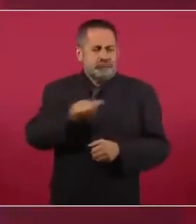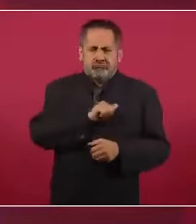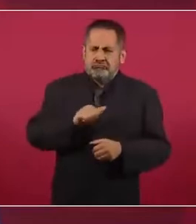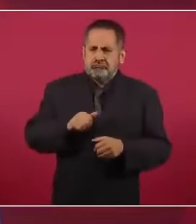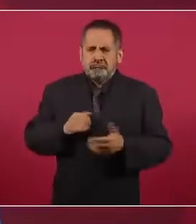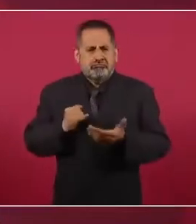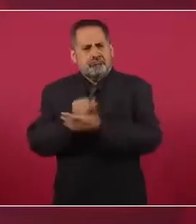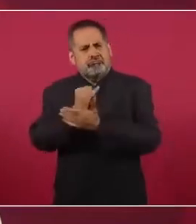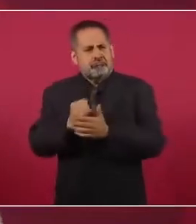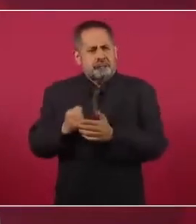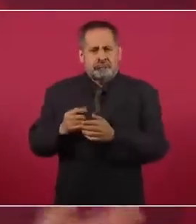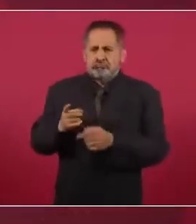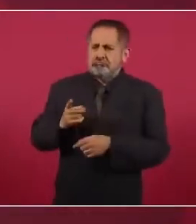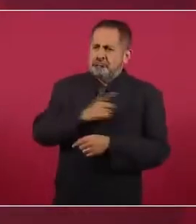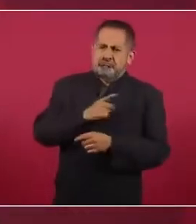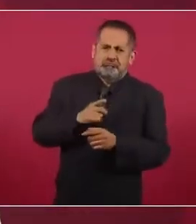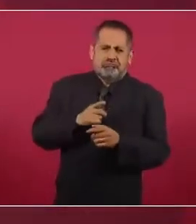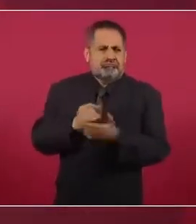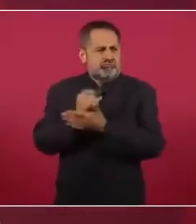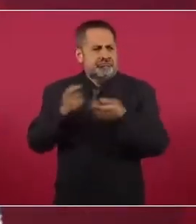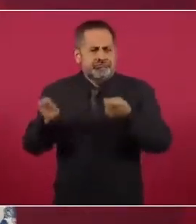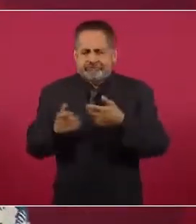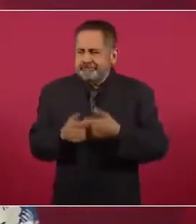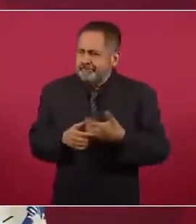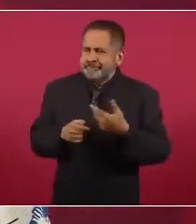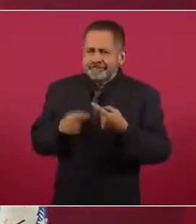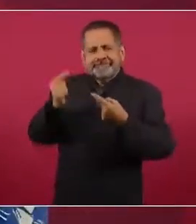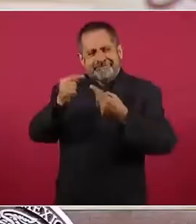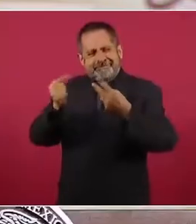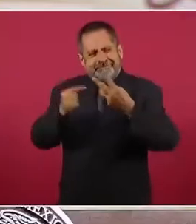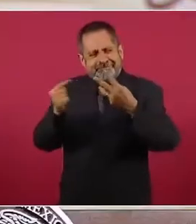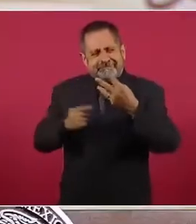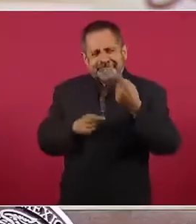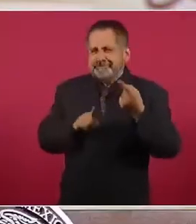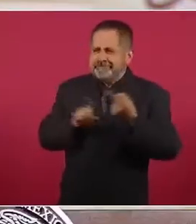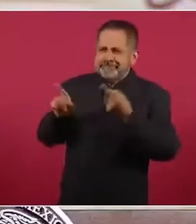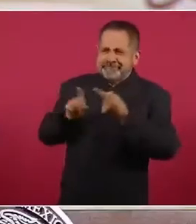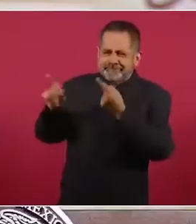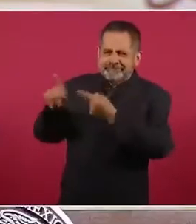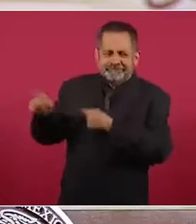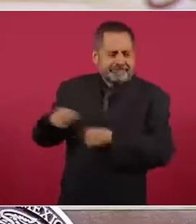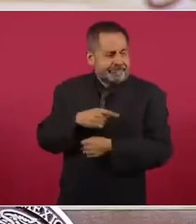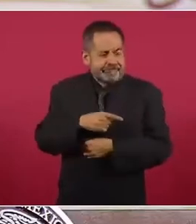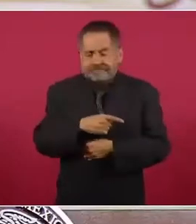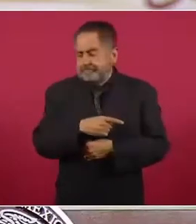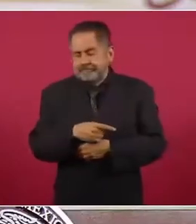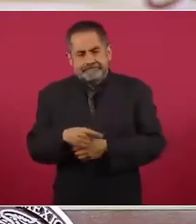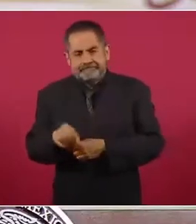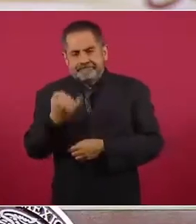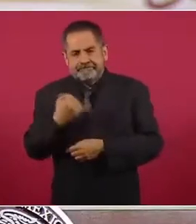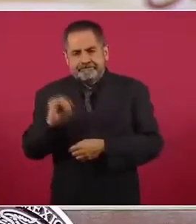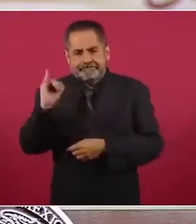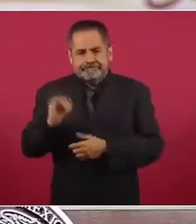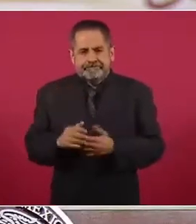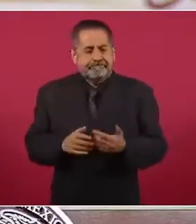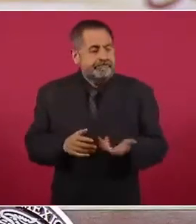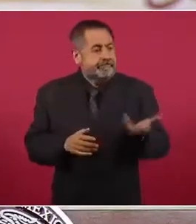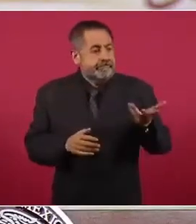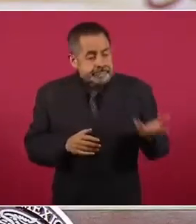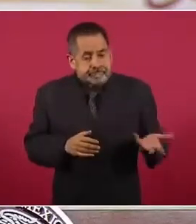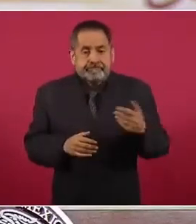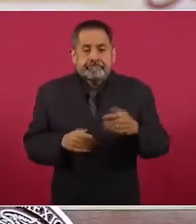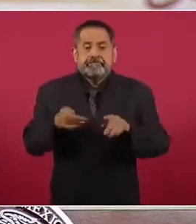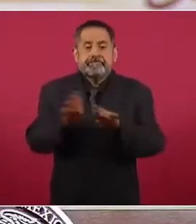inconstitucional y, bueno, otros argumentos así de absurdos. Políticos y comentaristas, pero también